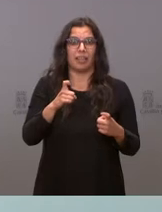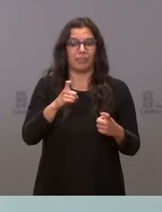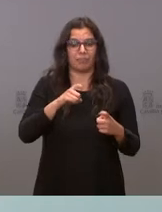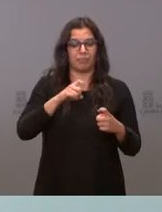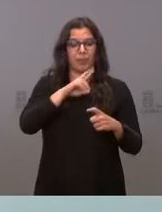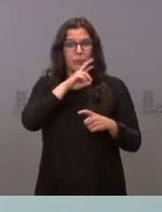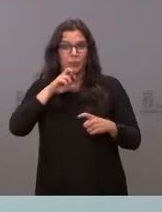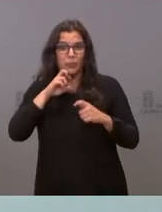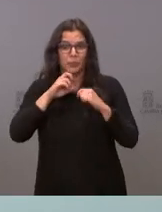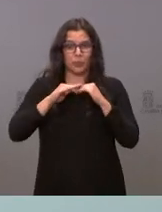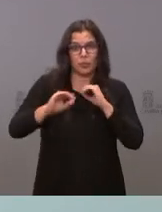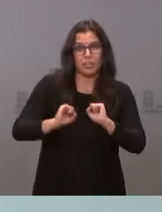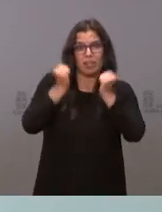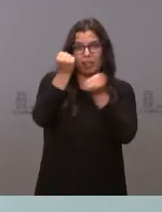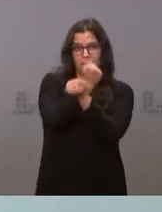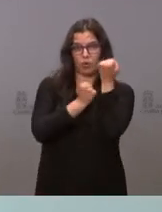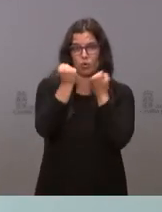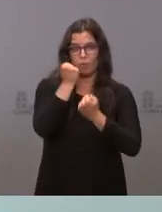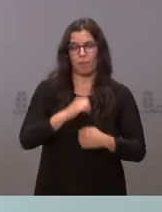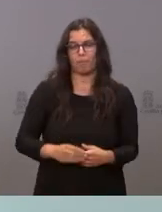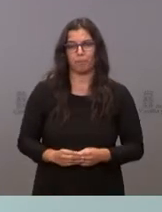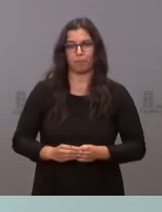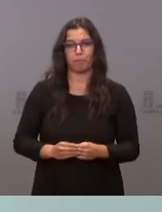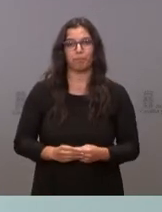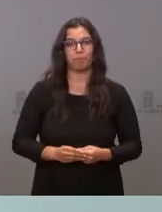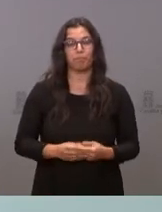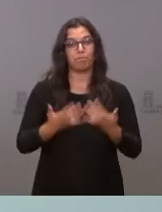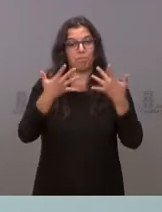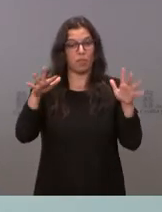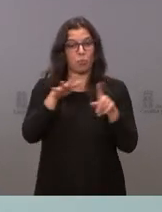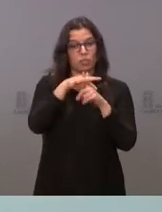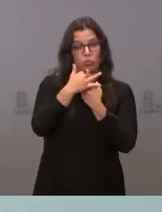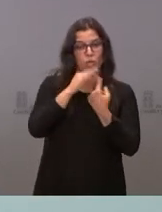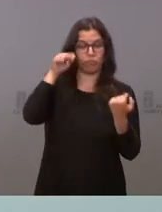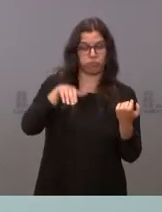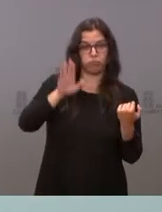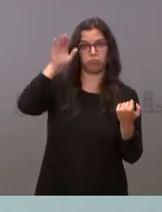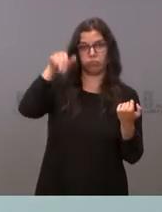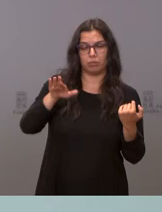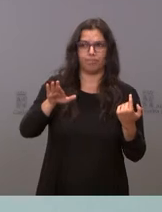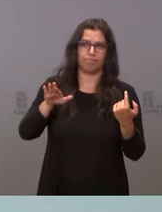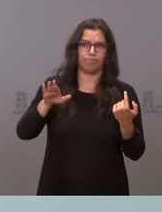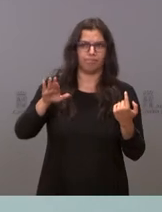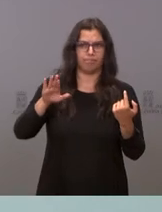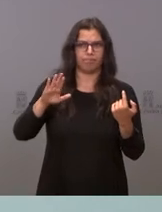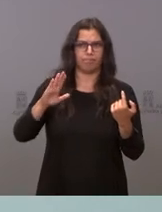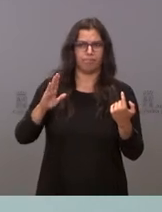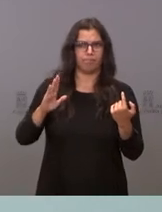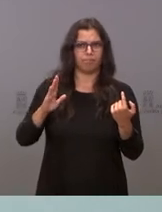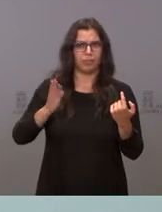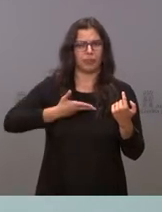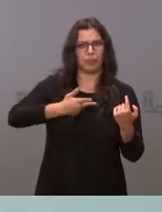económica. A pesar de los altibajos de esta situación, que ha implicado mucho dolor personal,